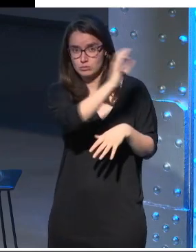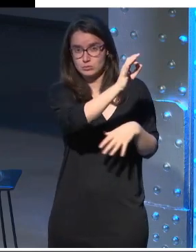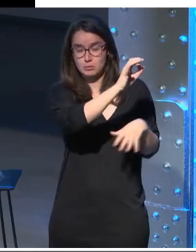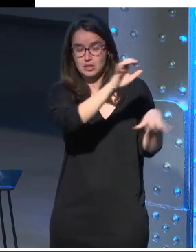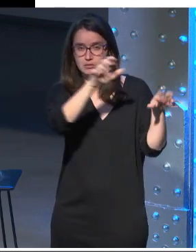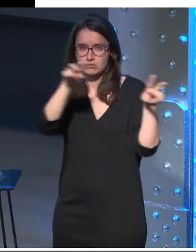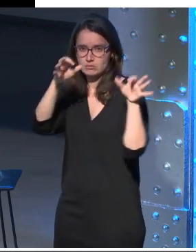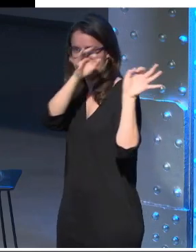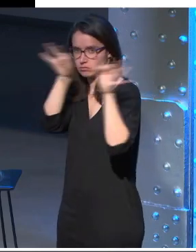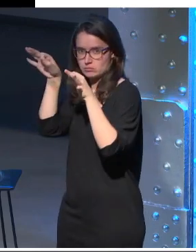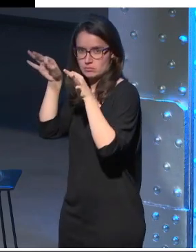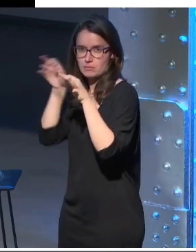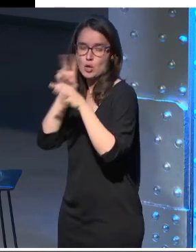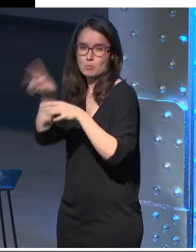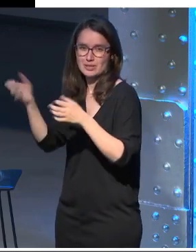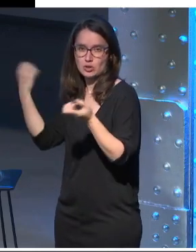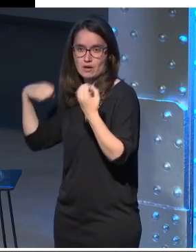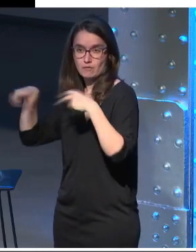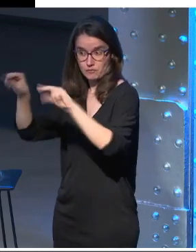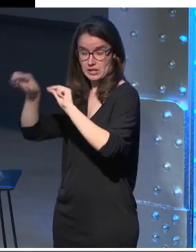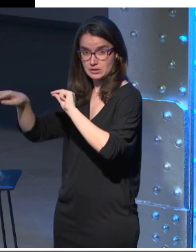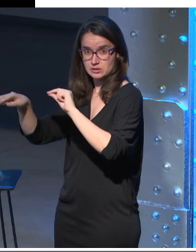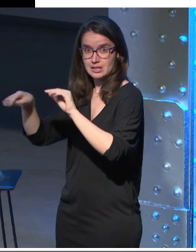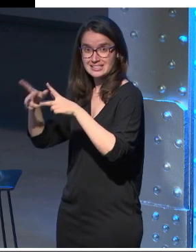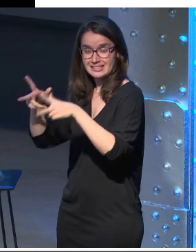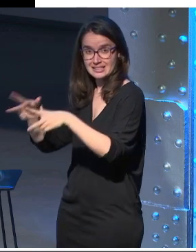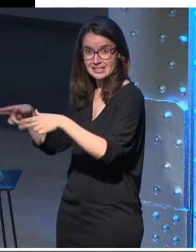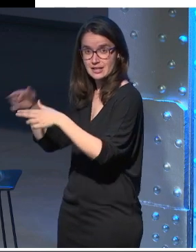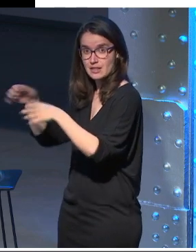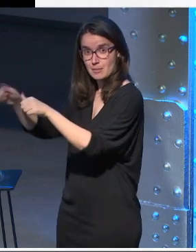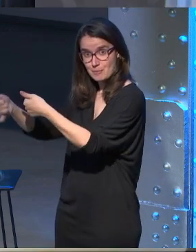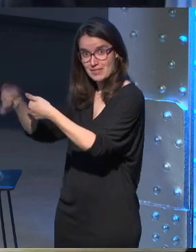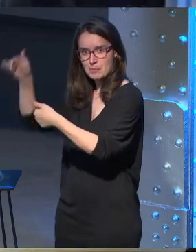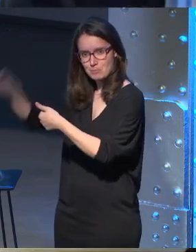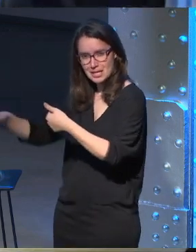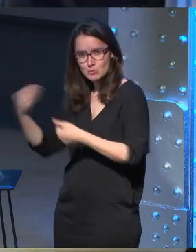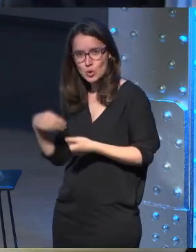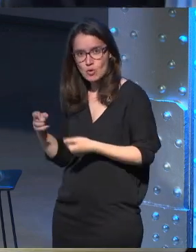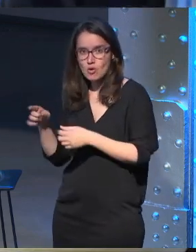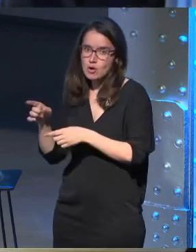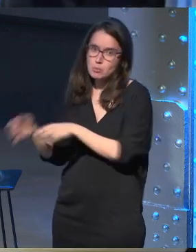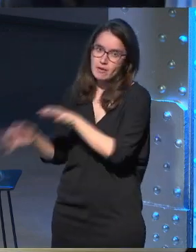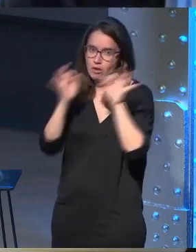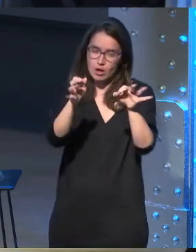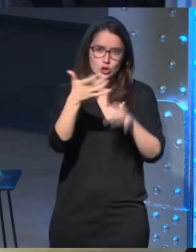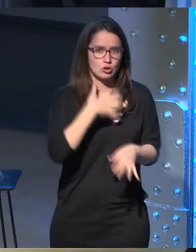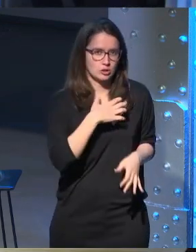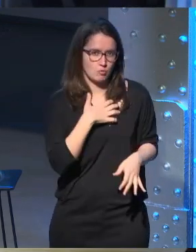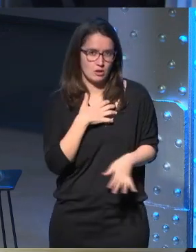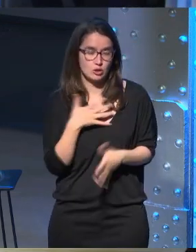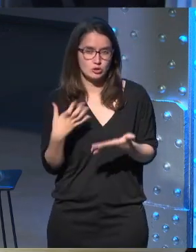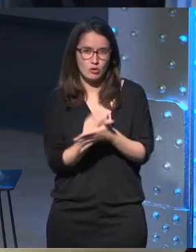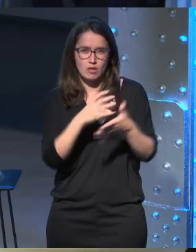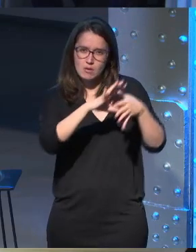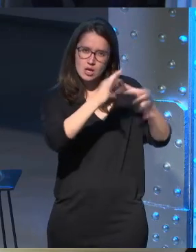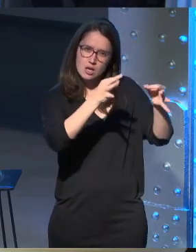veo un personaje y acabo aquí la siguiente escena la acción principal tendrá que estar ahí no puede estar ahí ¿vale? entonces